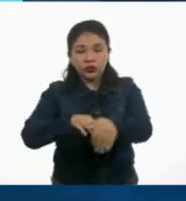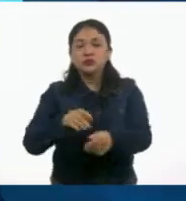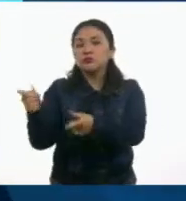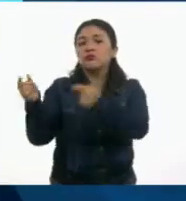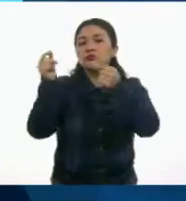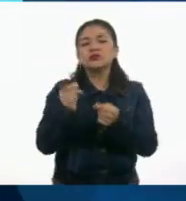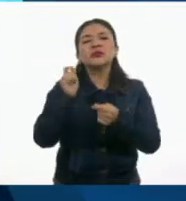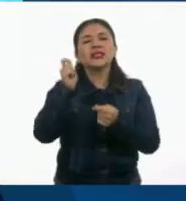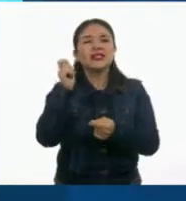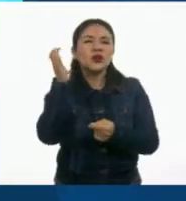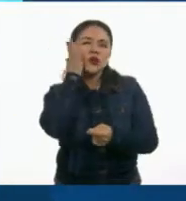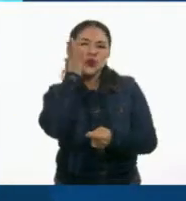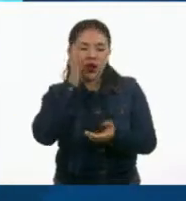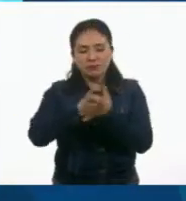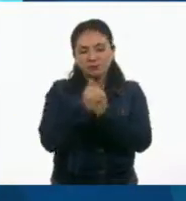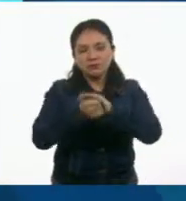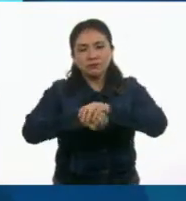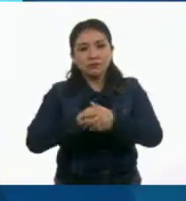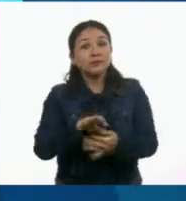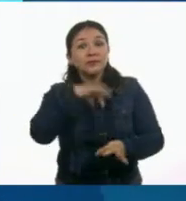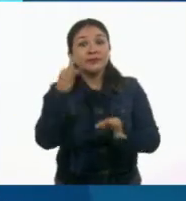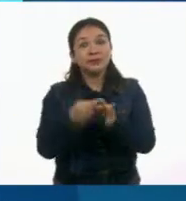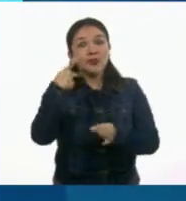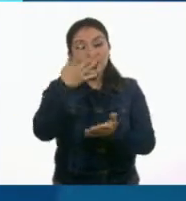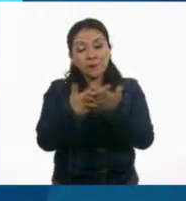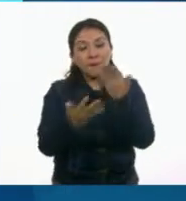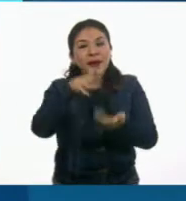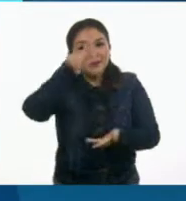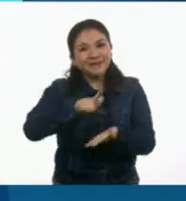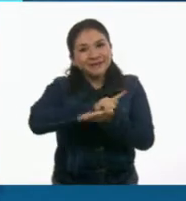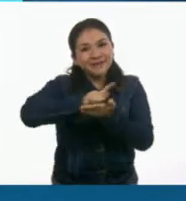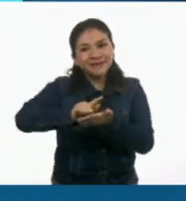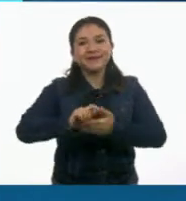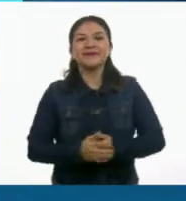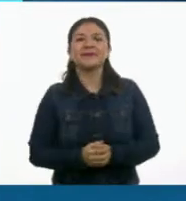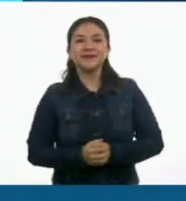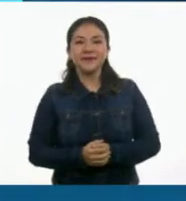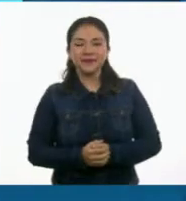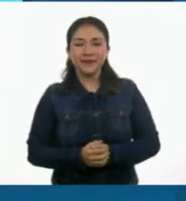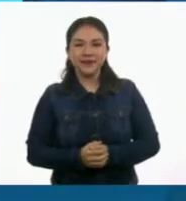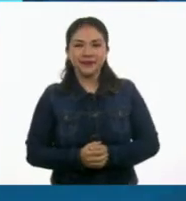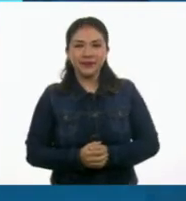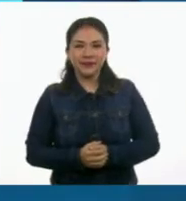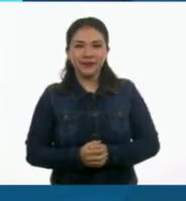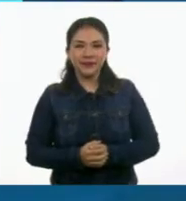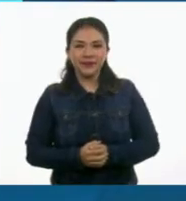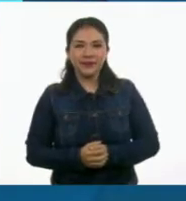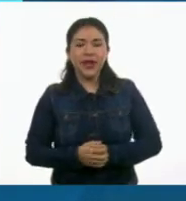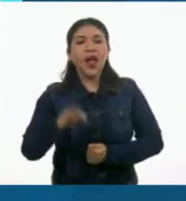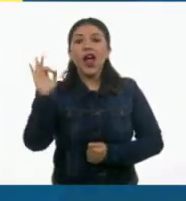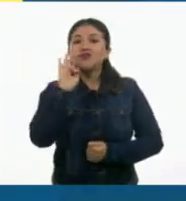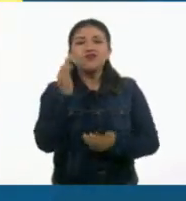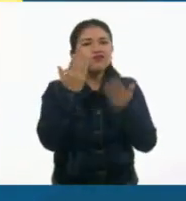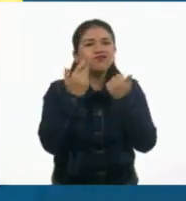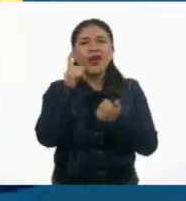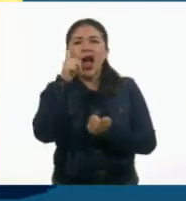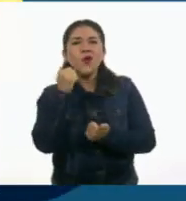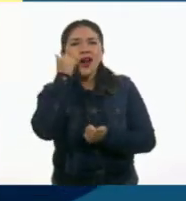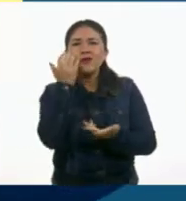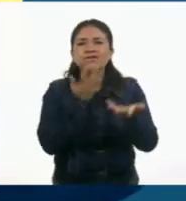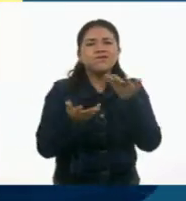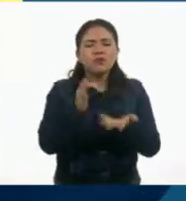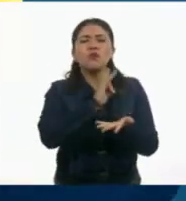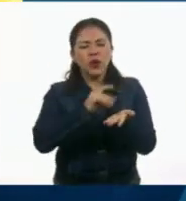Sécalas con una toalla. ¡Y listo! Tus manos están limpias. Si no tienes agua y